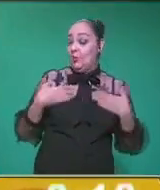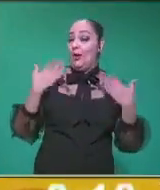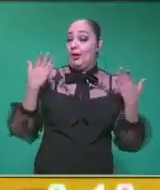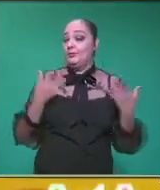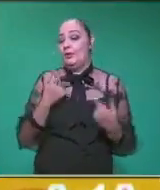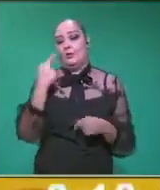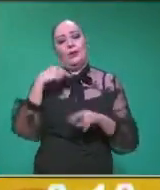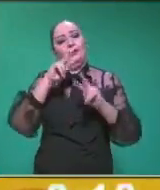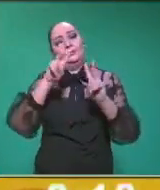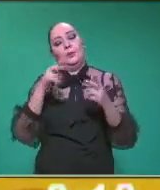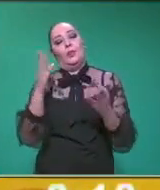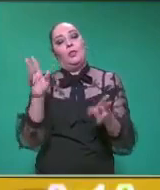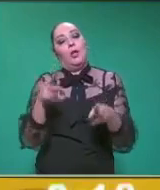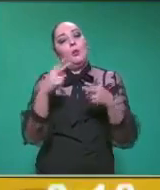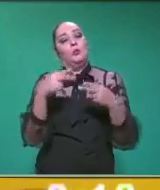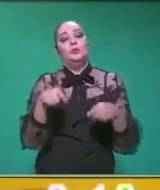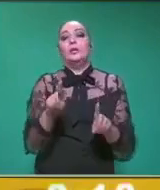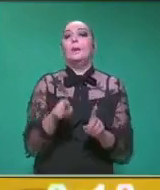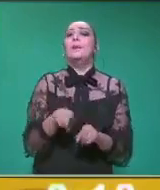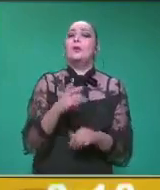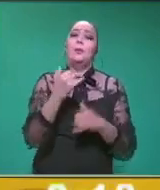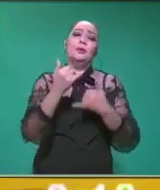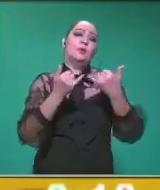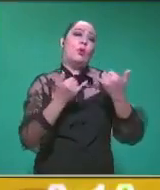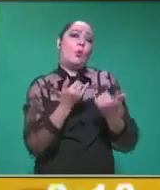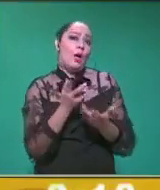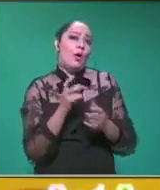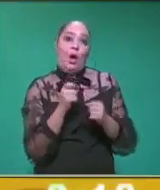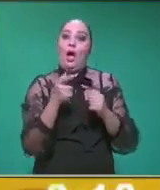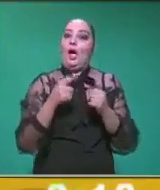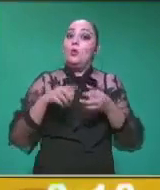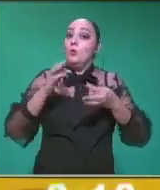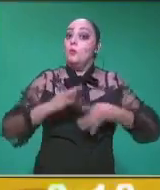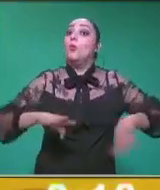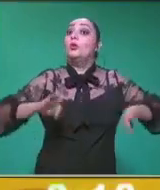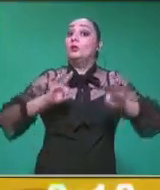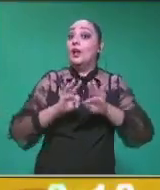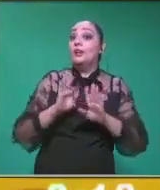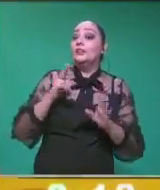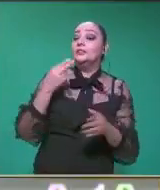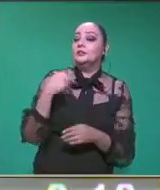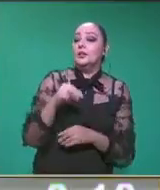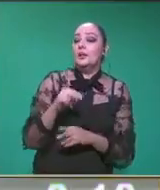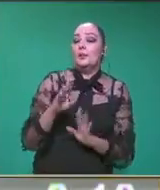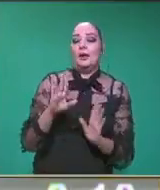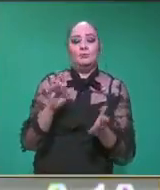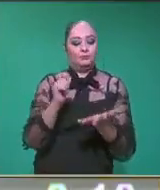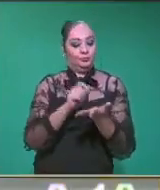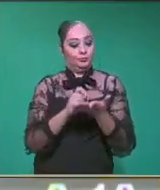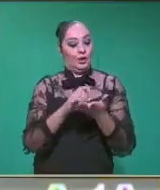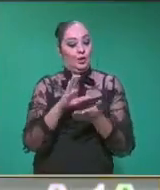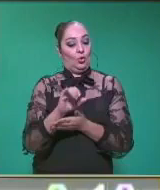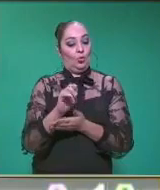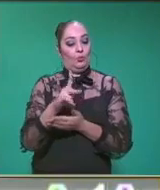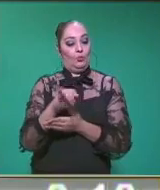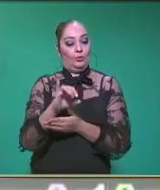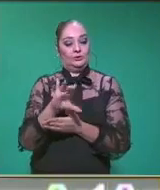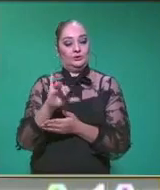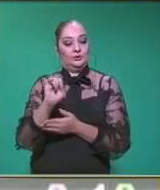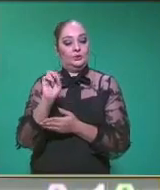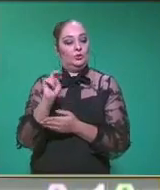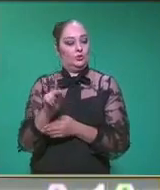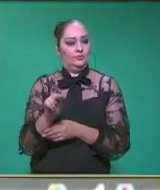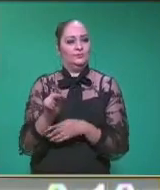con educación musical, pero más con juego. Jugar con algo muy importante que se llama la composición. Es un